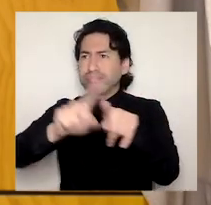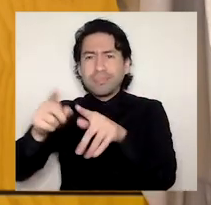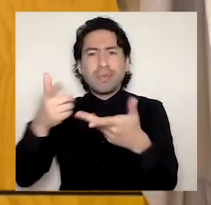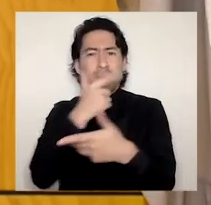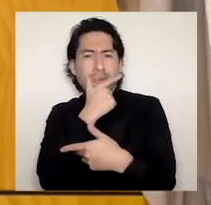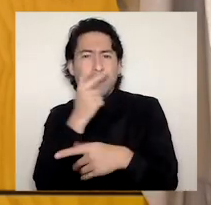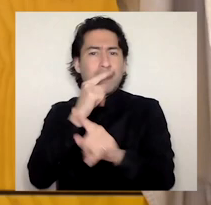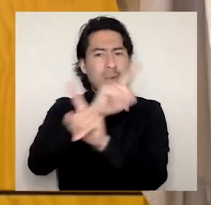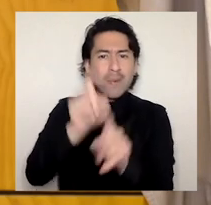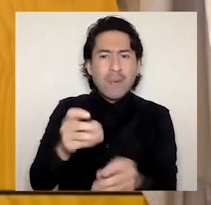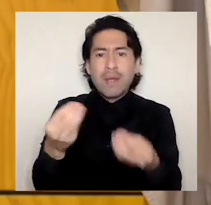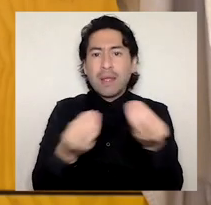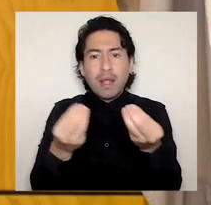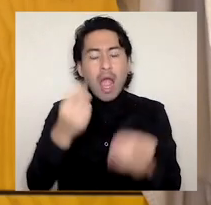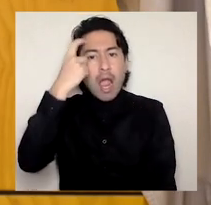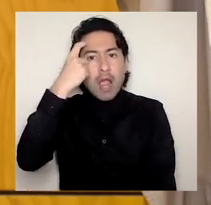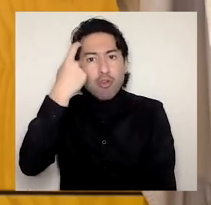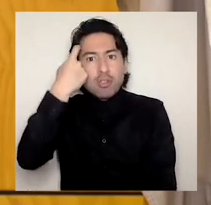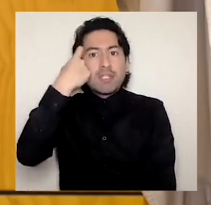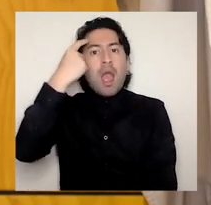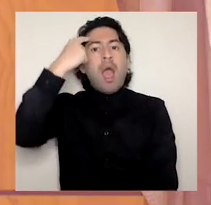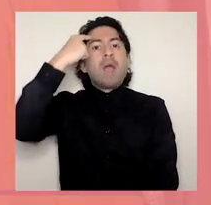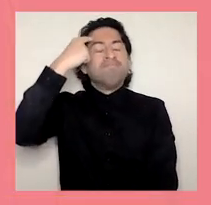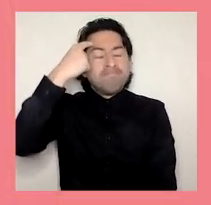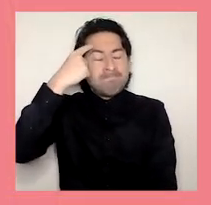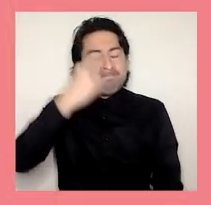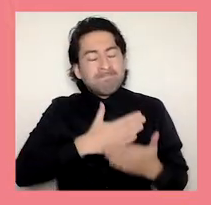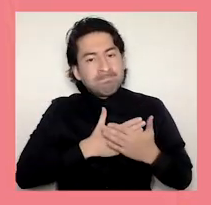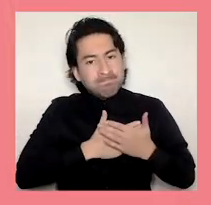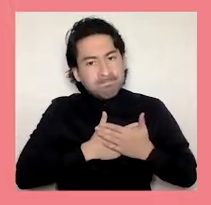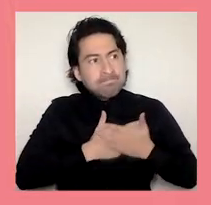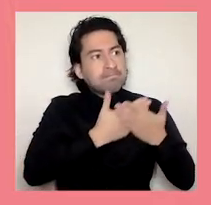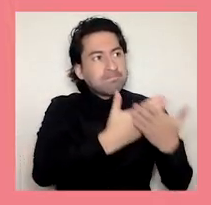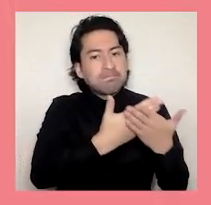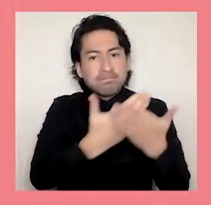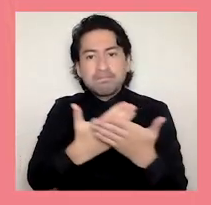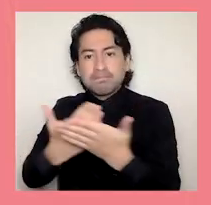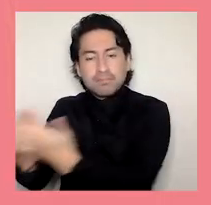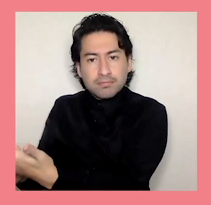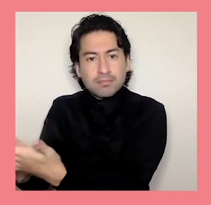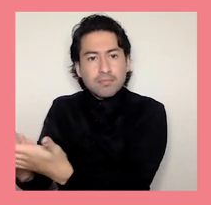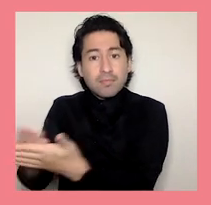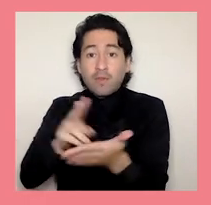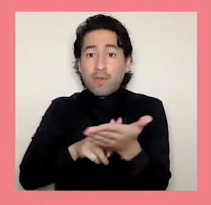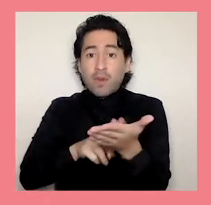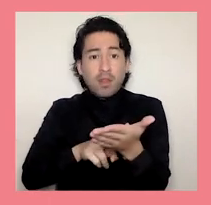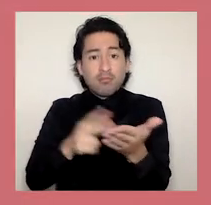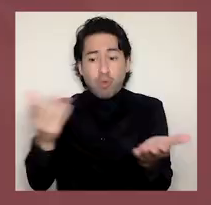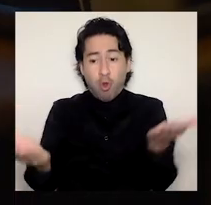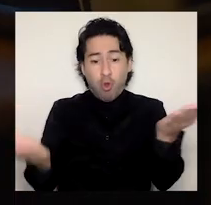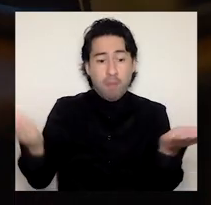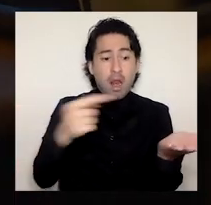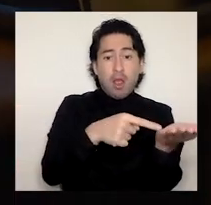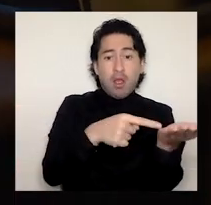activan en nuestras conciencias un mayor sentido de humanidad. Es evidente que no somos los mismos de hace un